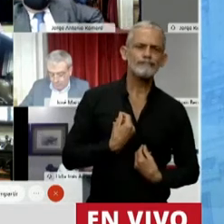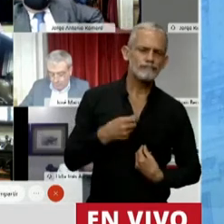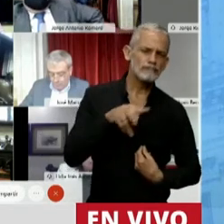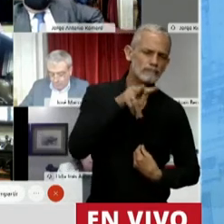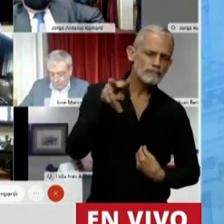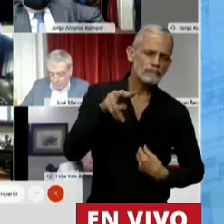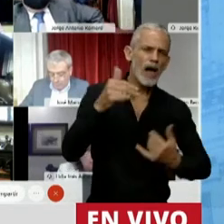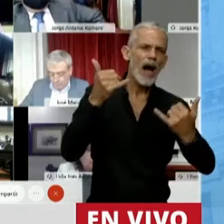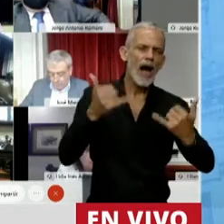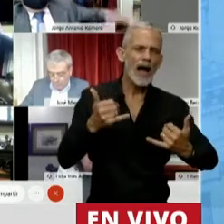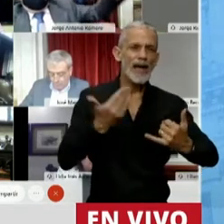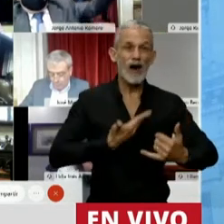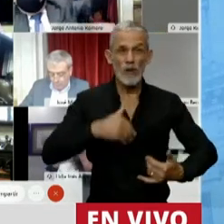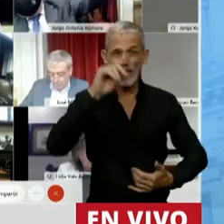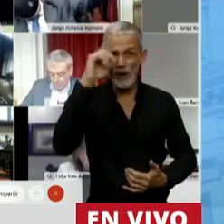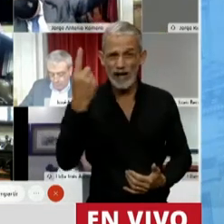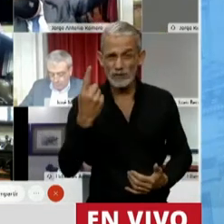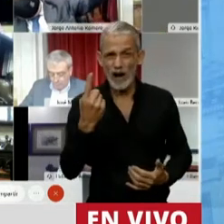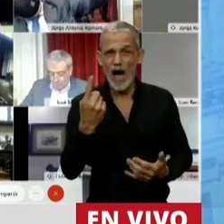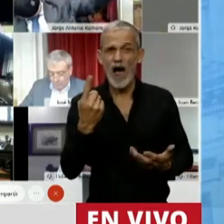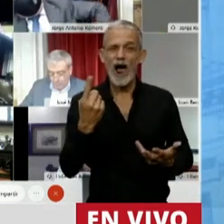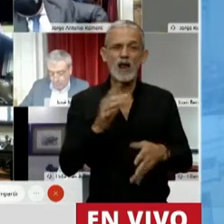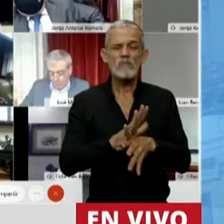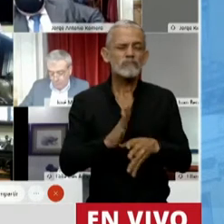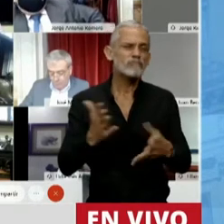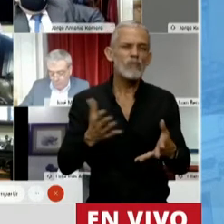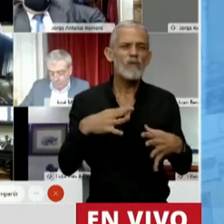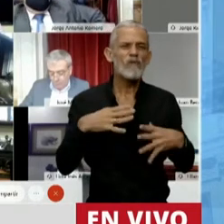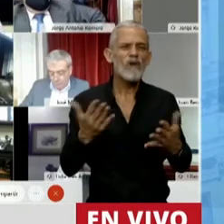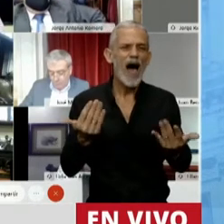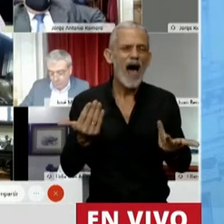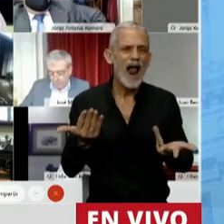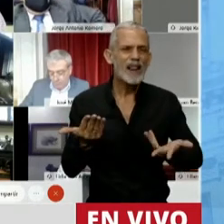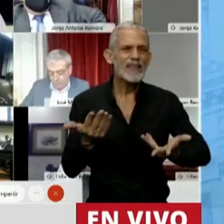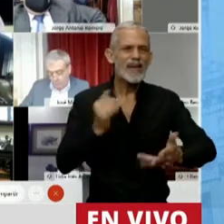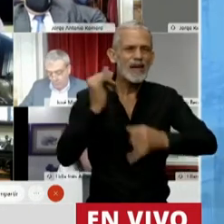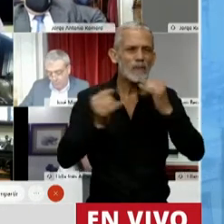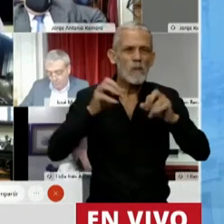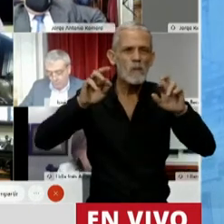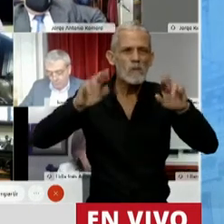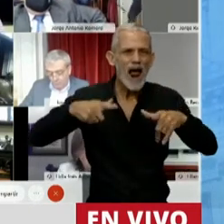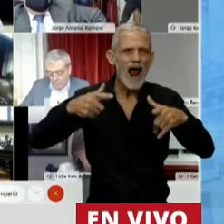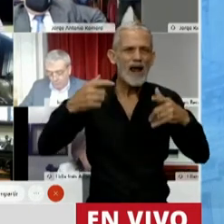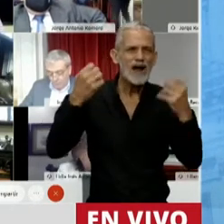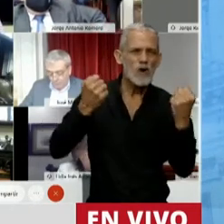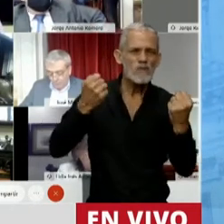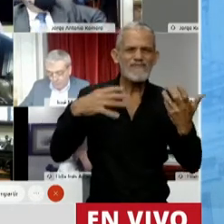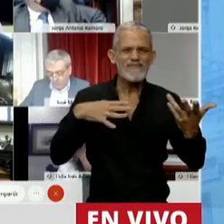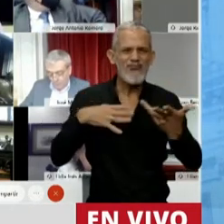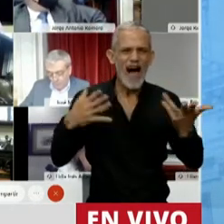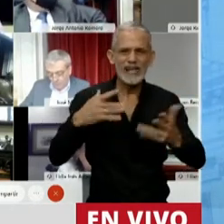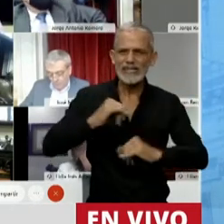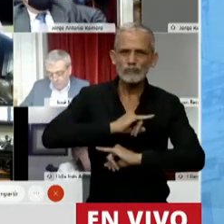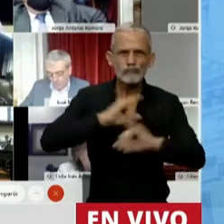al gobierno nacional le falta explicitar un programa económico, le falta comunicarle al